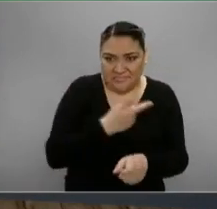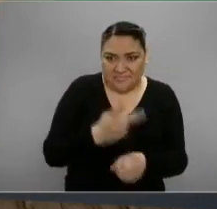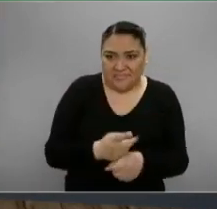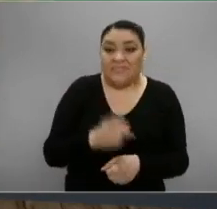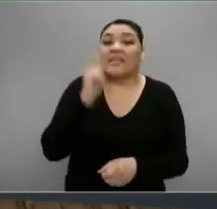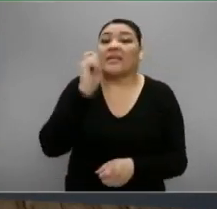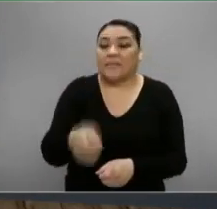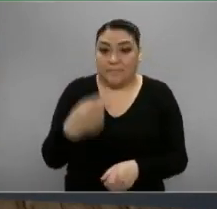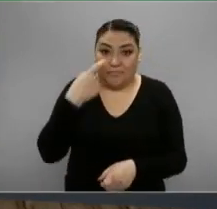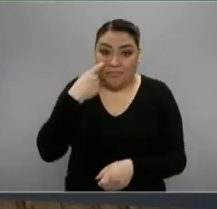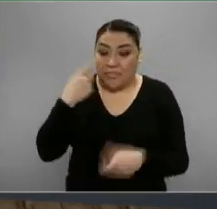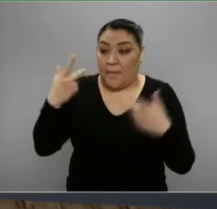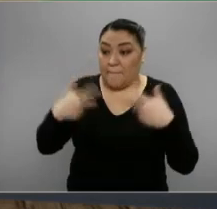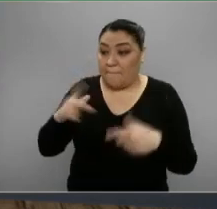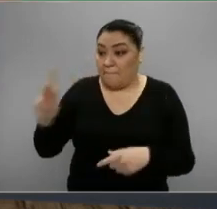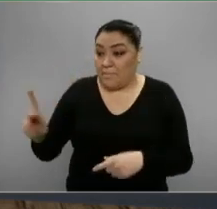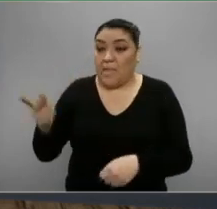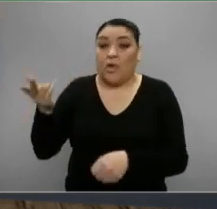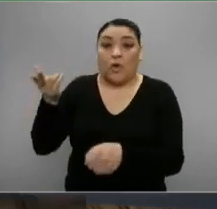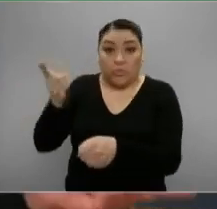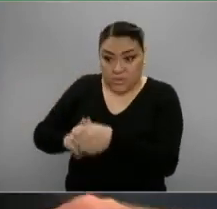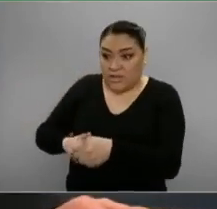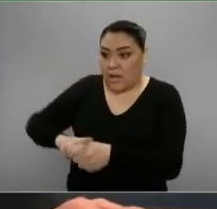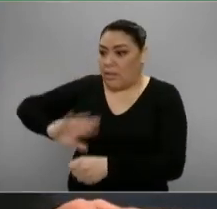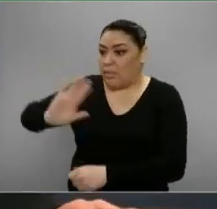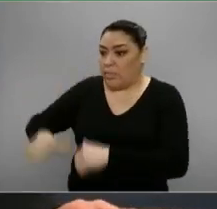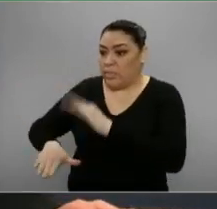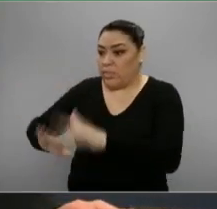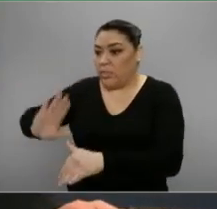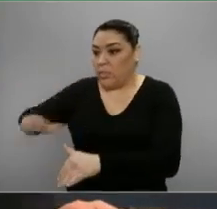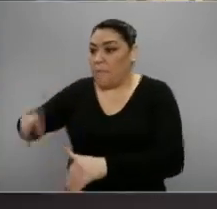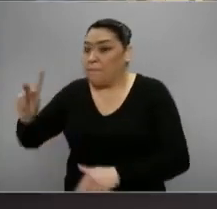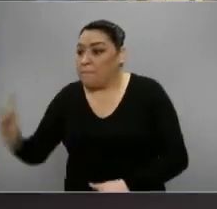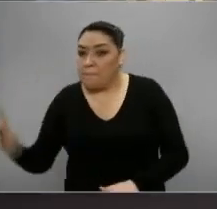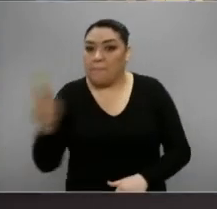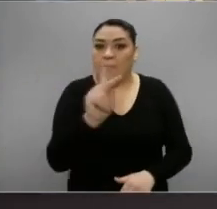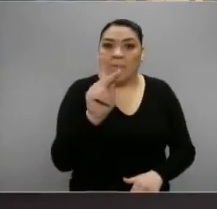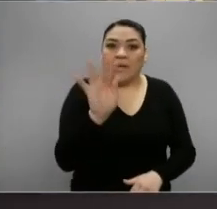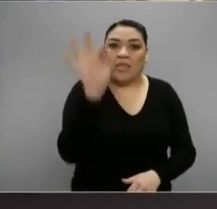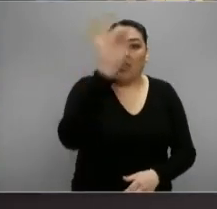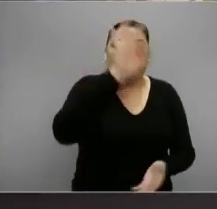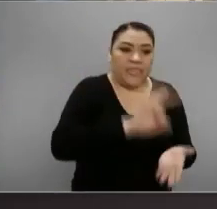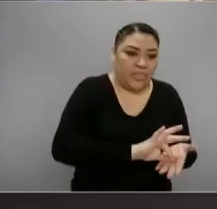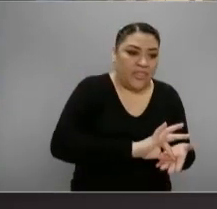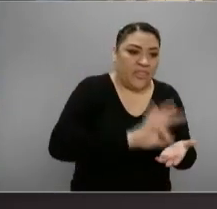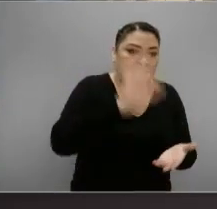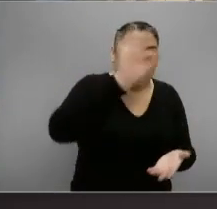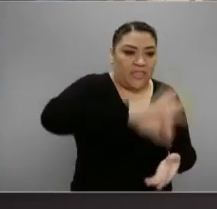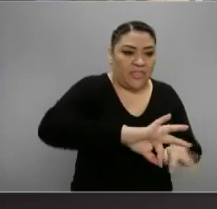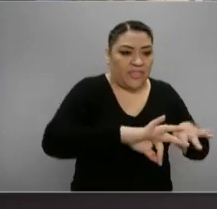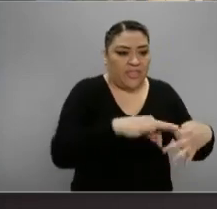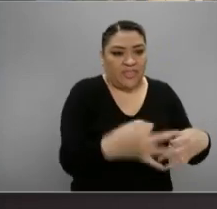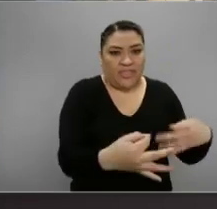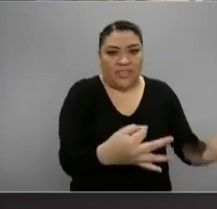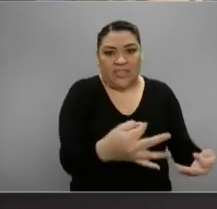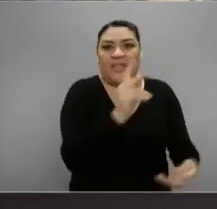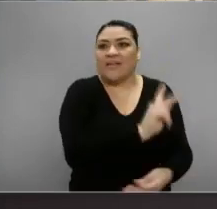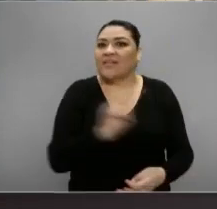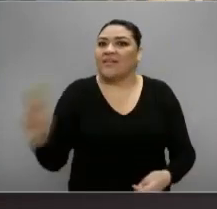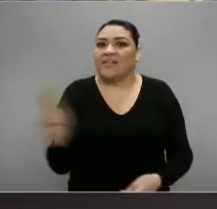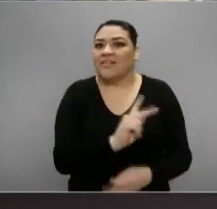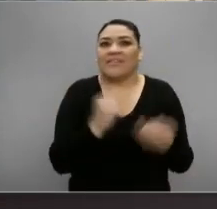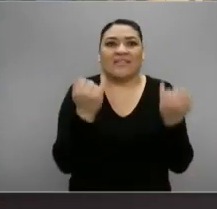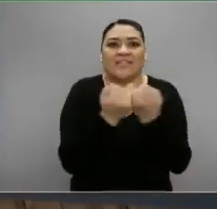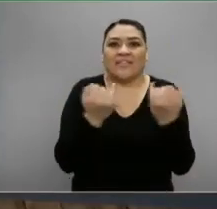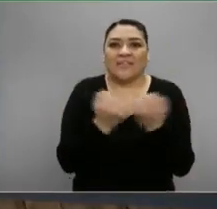Que los médicos están cayendo como moscas. Que es una confirmación de la denuncia de Derbez. Sí. Así